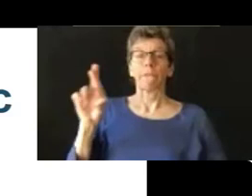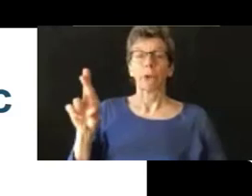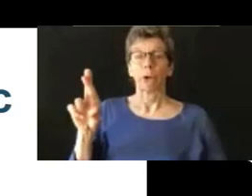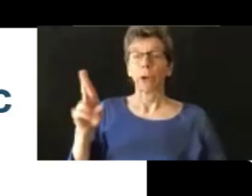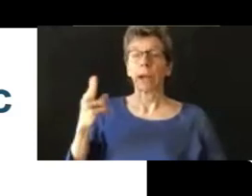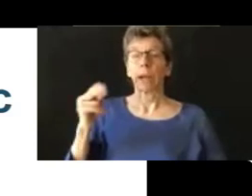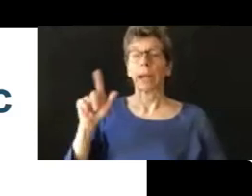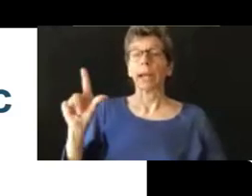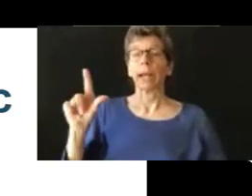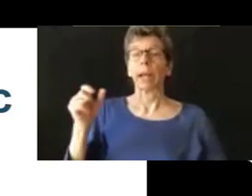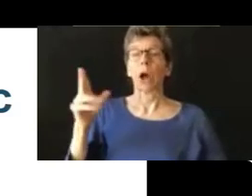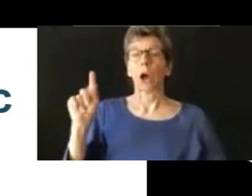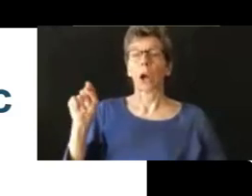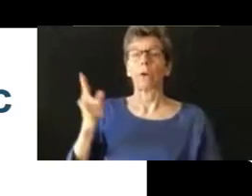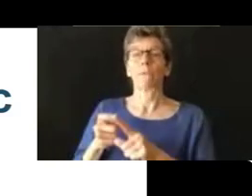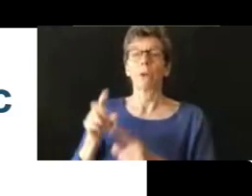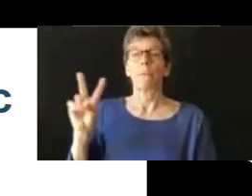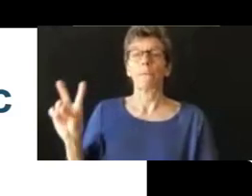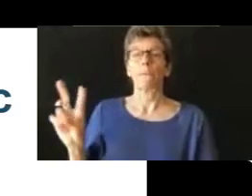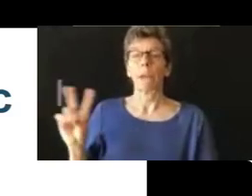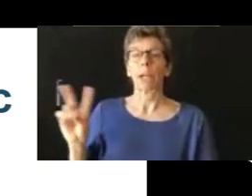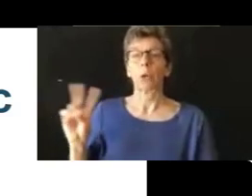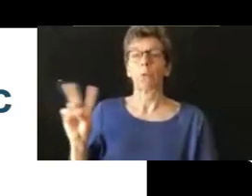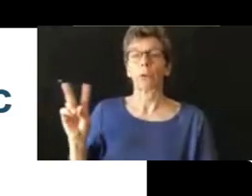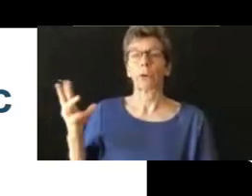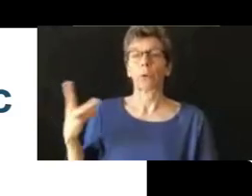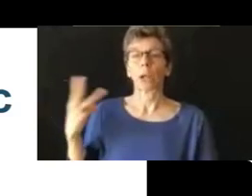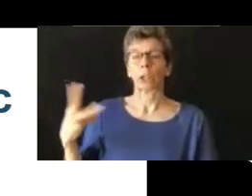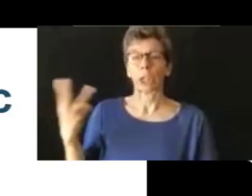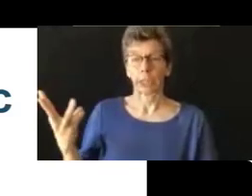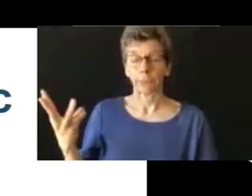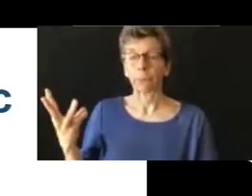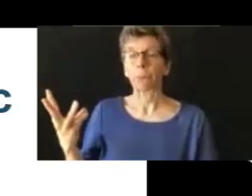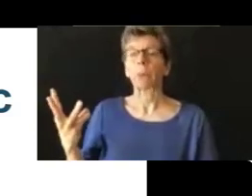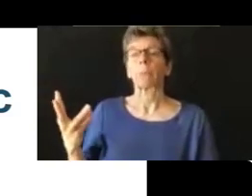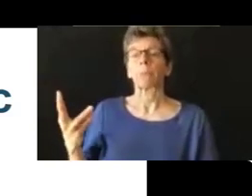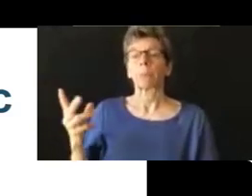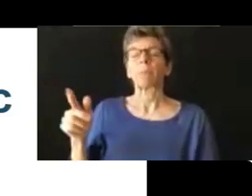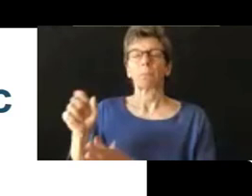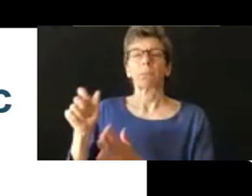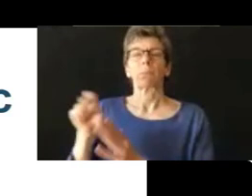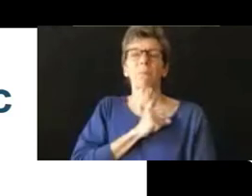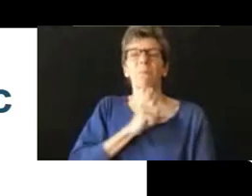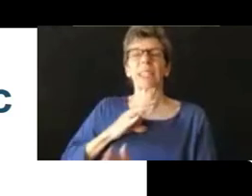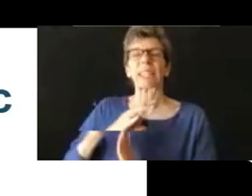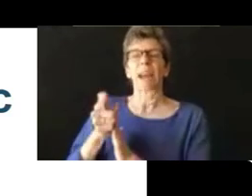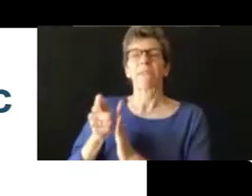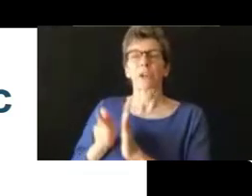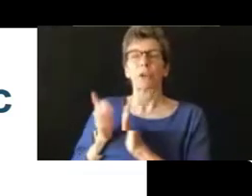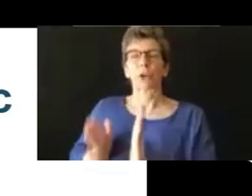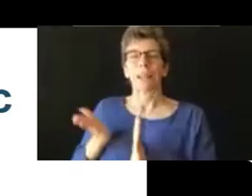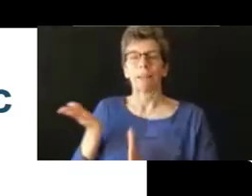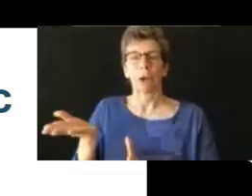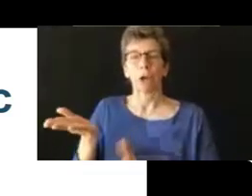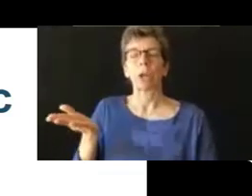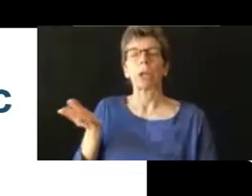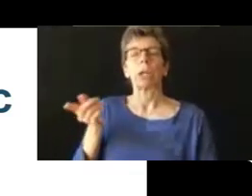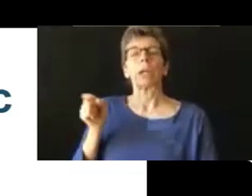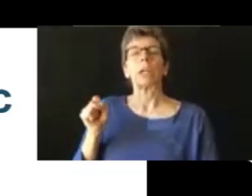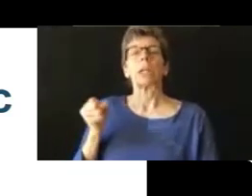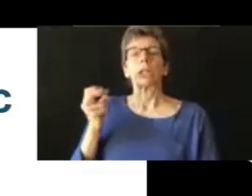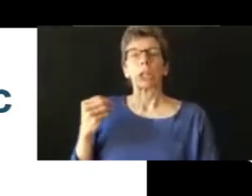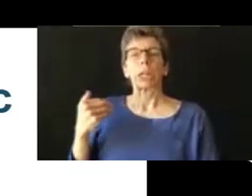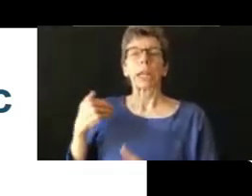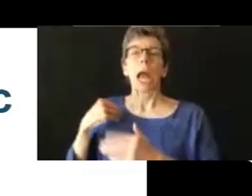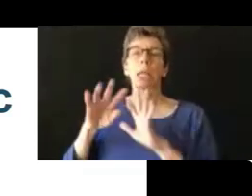miembro del personal de la oficina de Vancouver, del Northwest Justice Project. Y ella va a empezar dándoles a ustedes